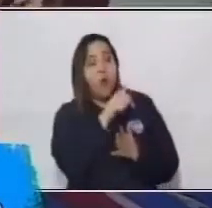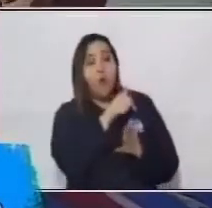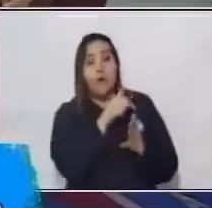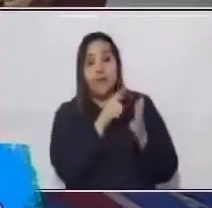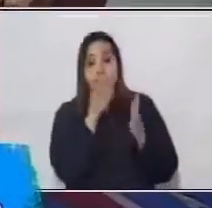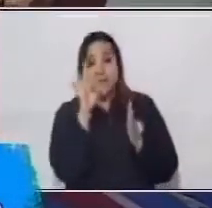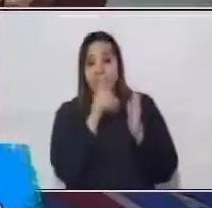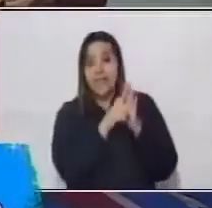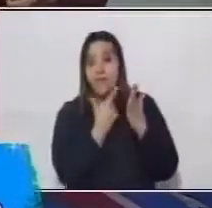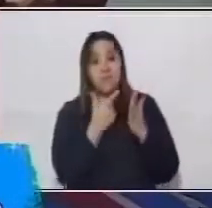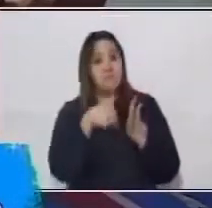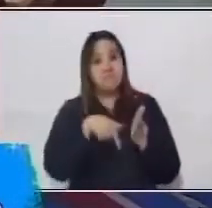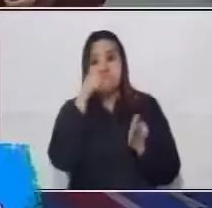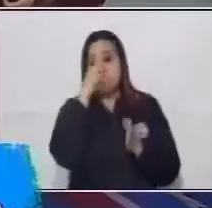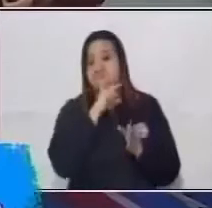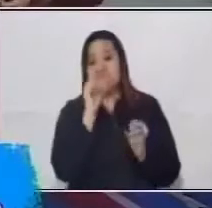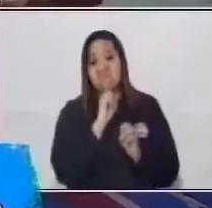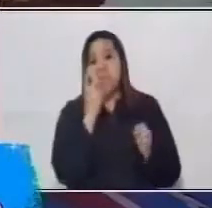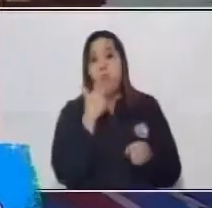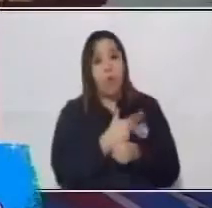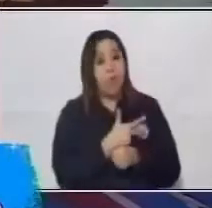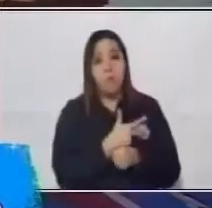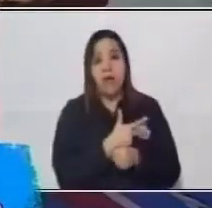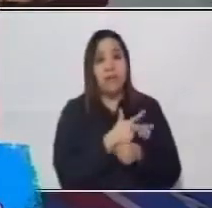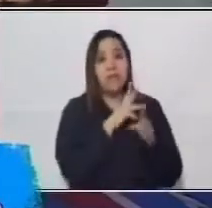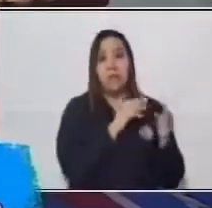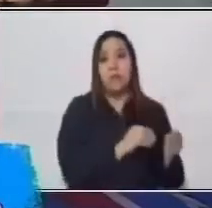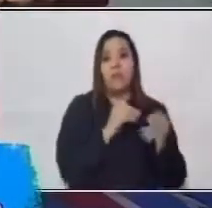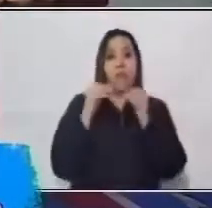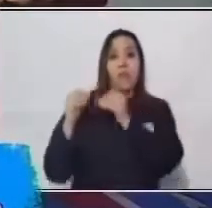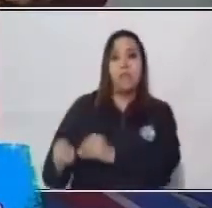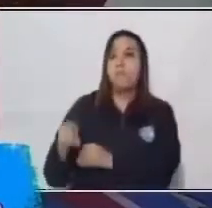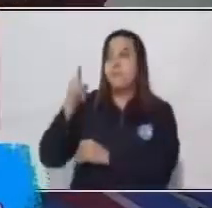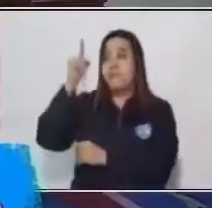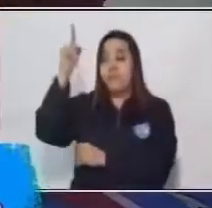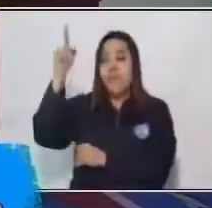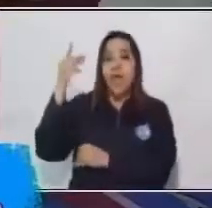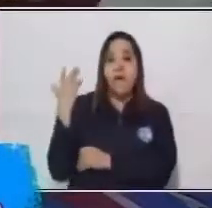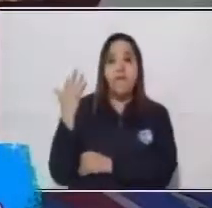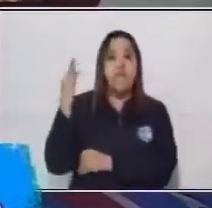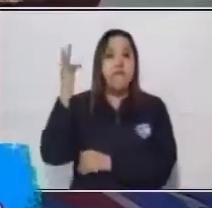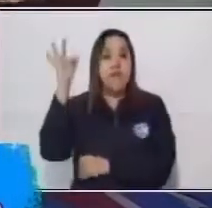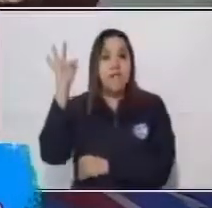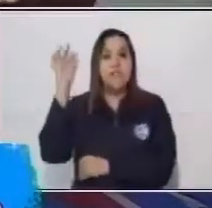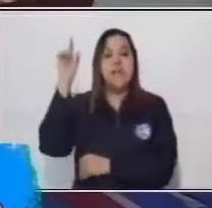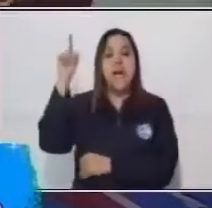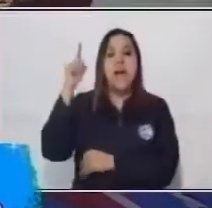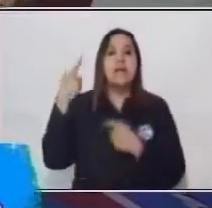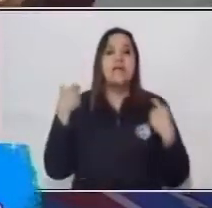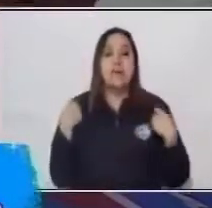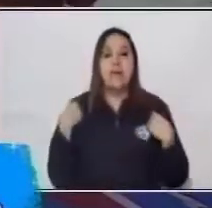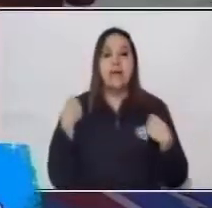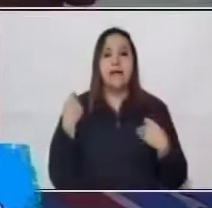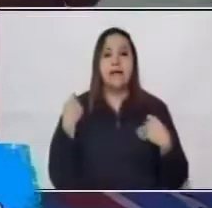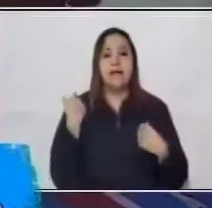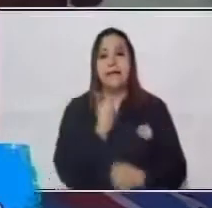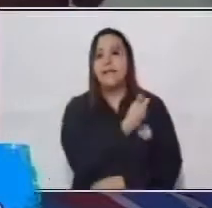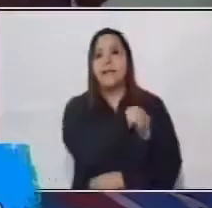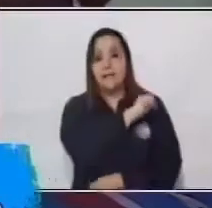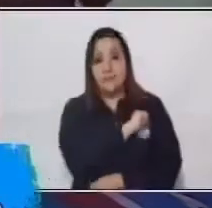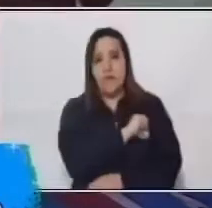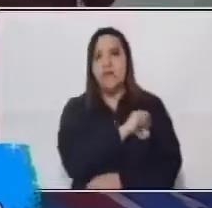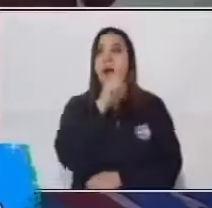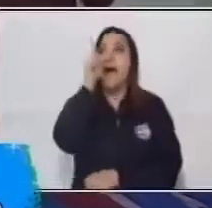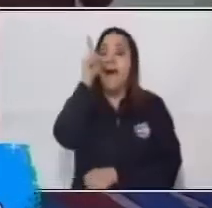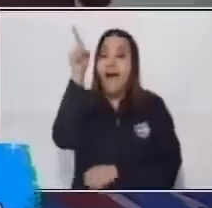encuentran en Guatemala sino en los museos de Francia y España y específicamente en Madrid y ahí guardan